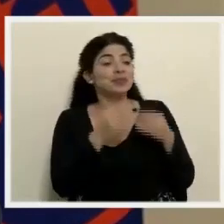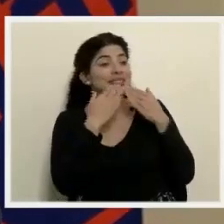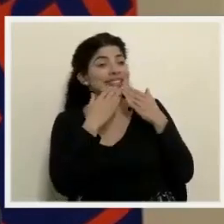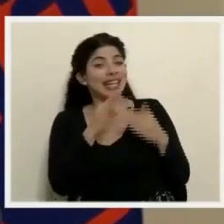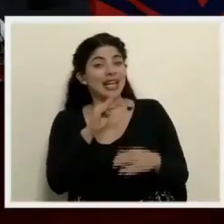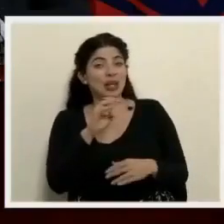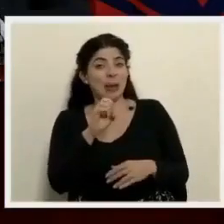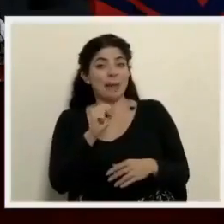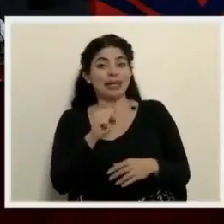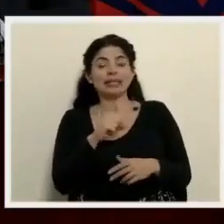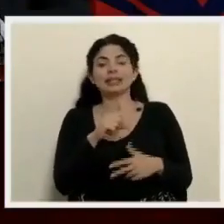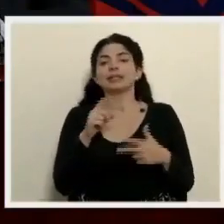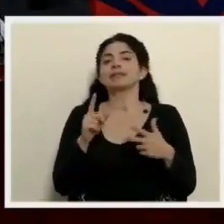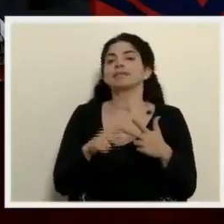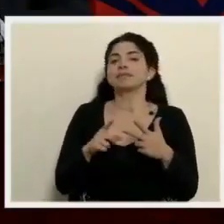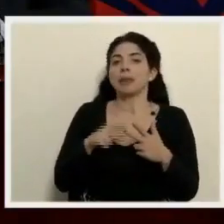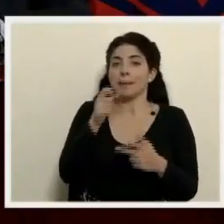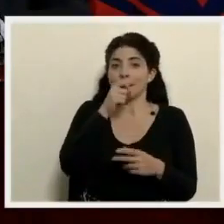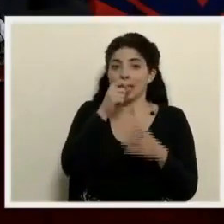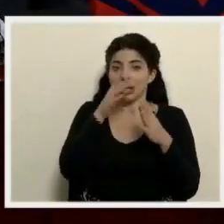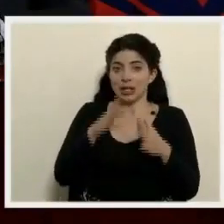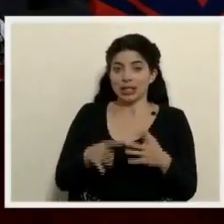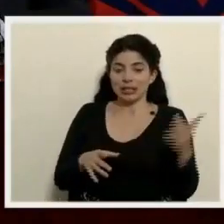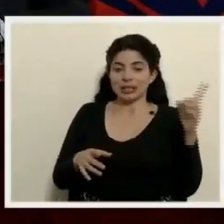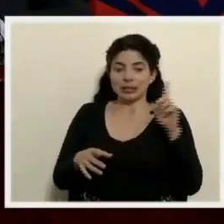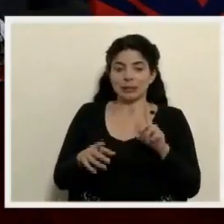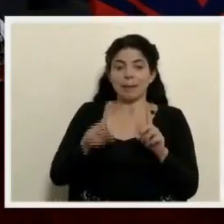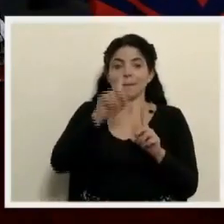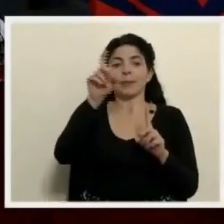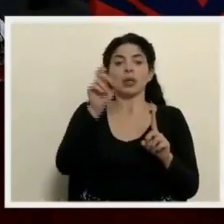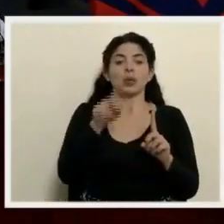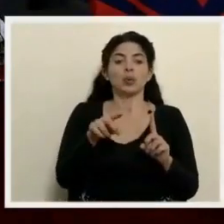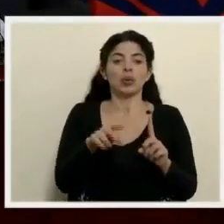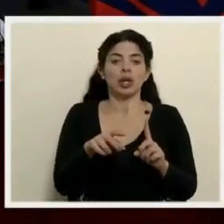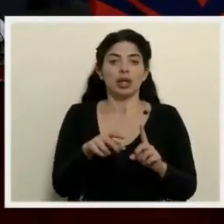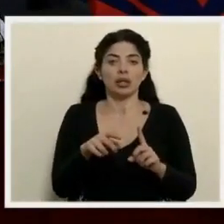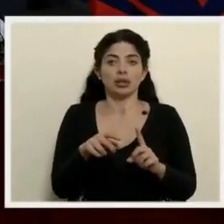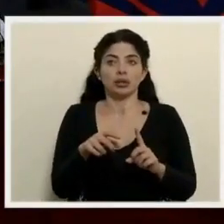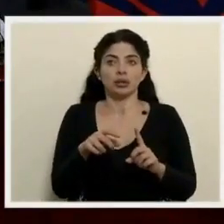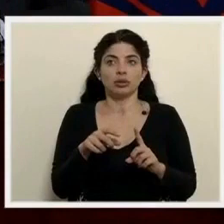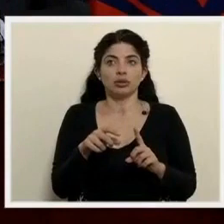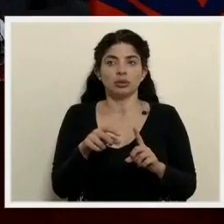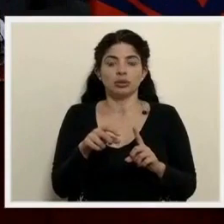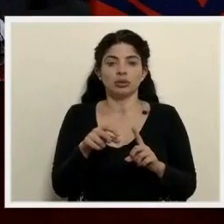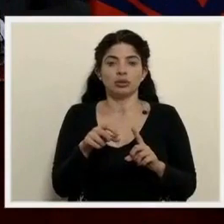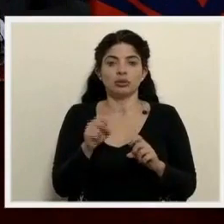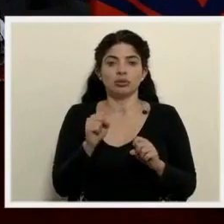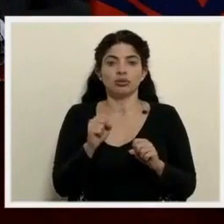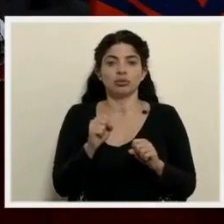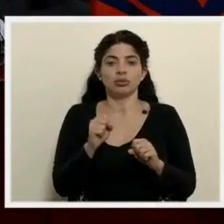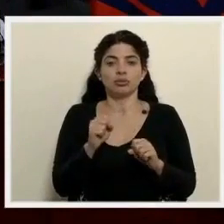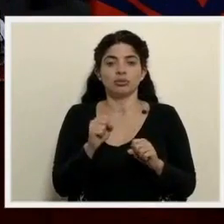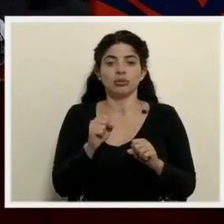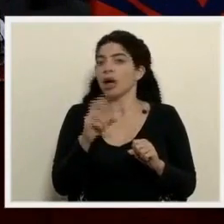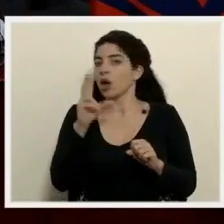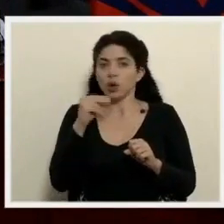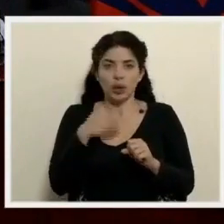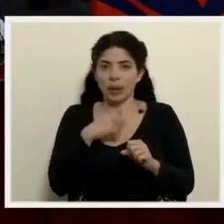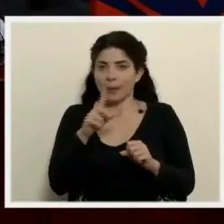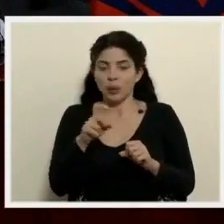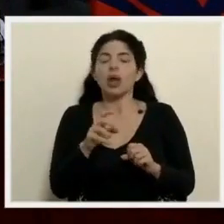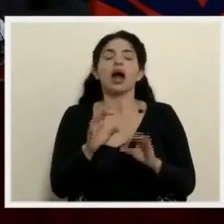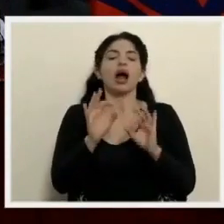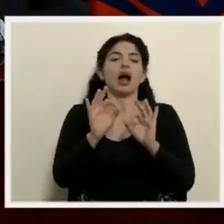gracias, Tomás. La siguiente colega en realizar sus consultas es sus... No tiene consultas la